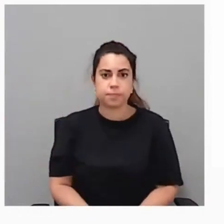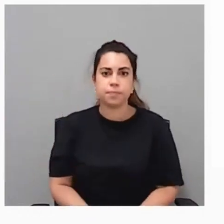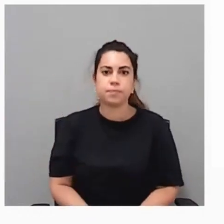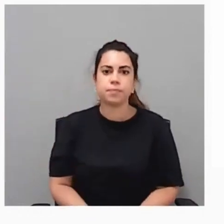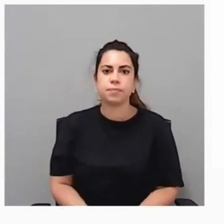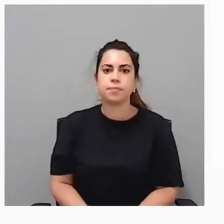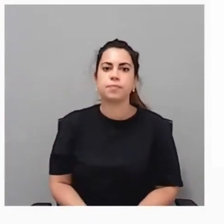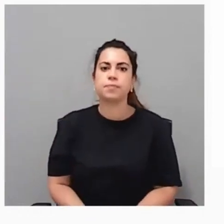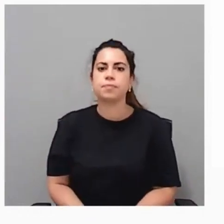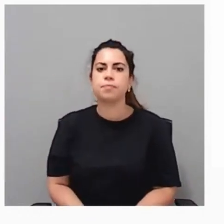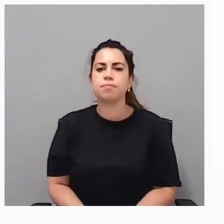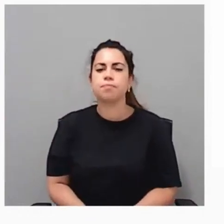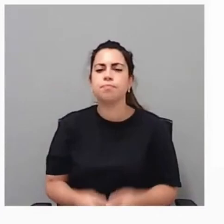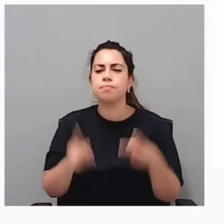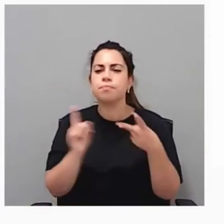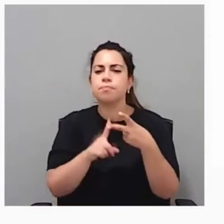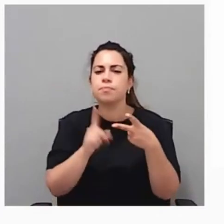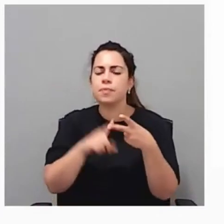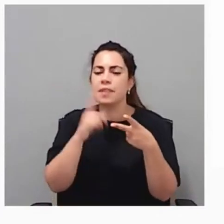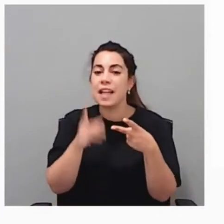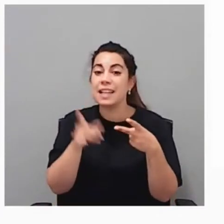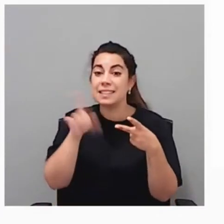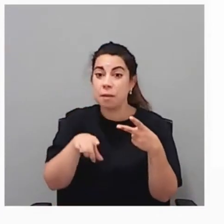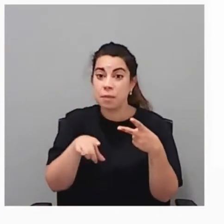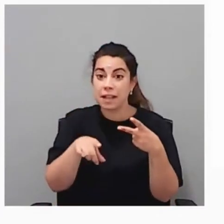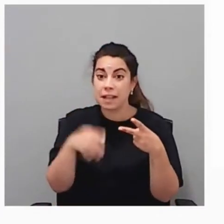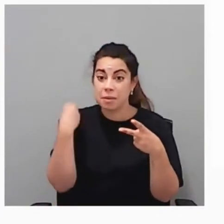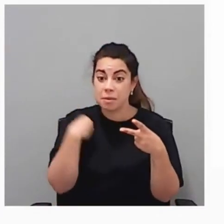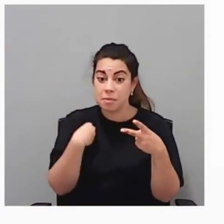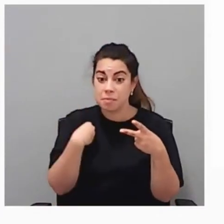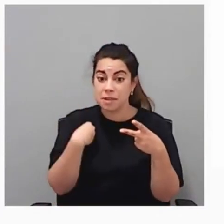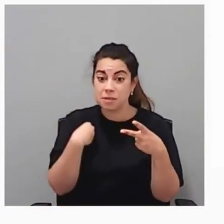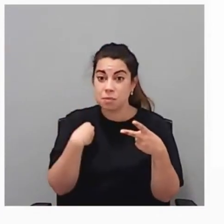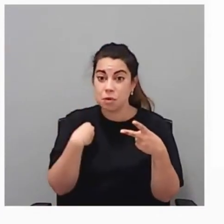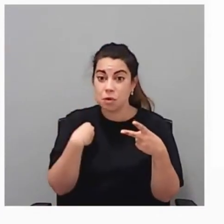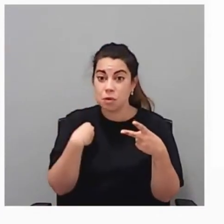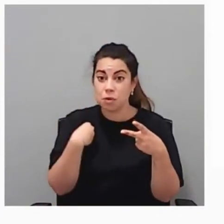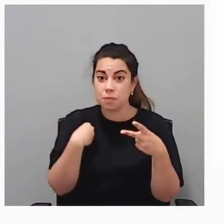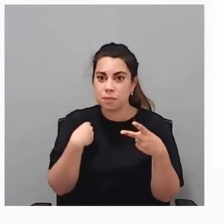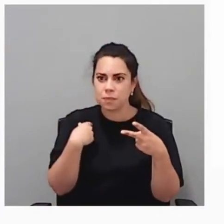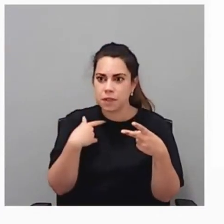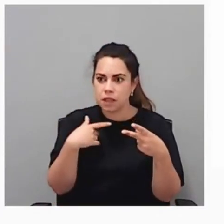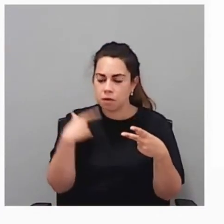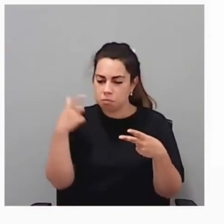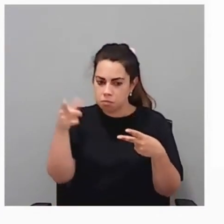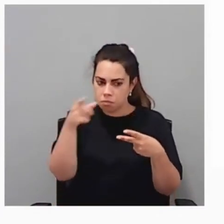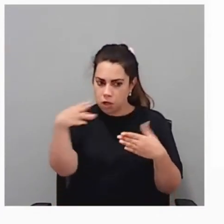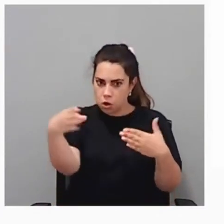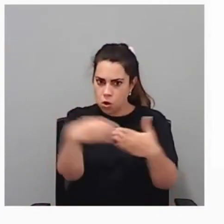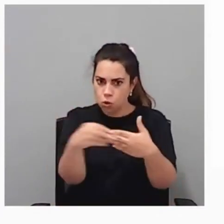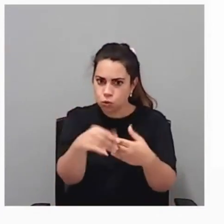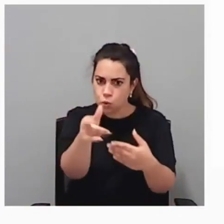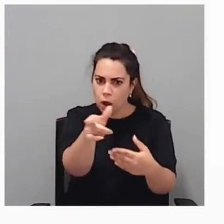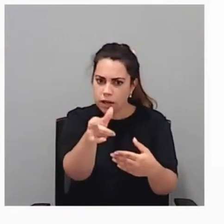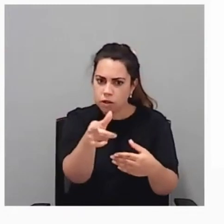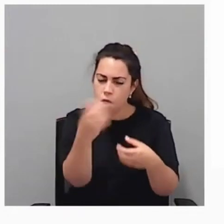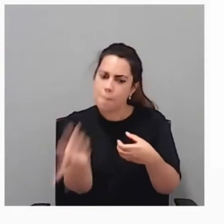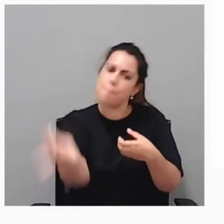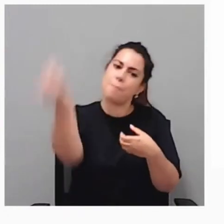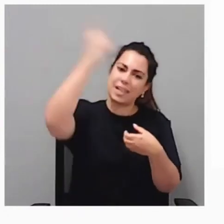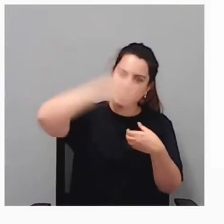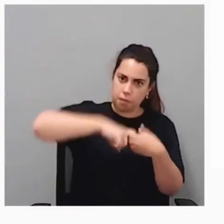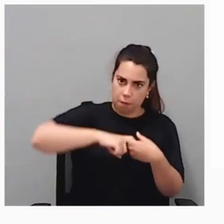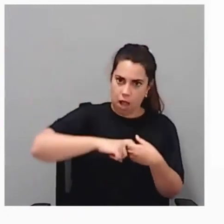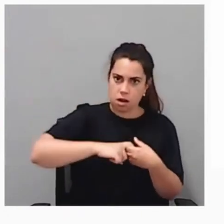Se trata también de hacer partícipe por el que trabajamos. No hacer cosas para, sino hacer cosas con. Hacer cosas con la